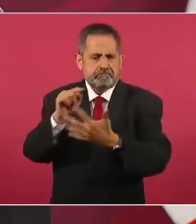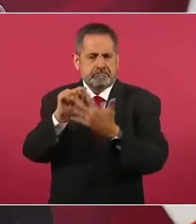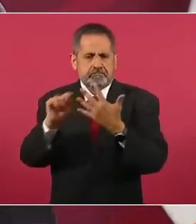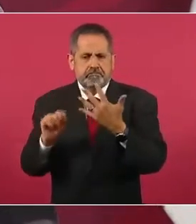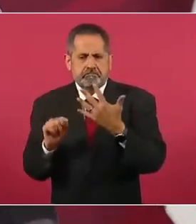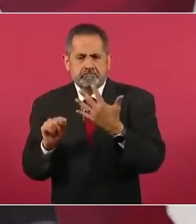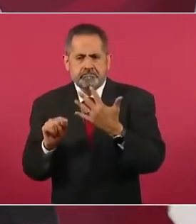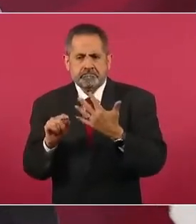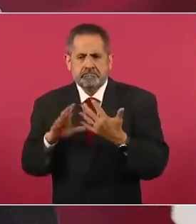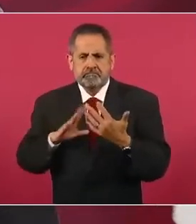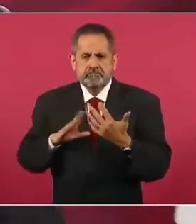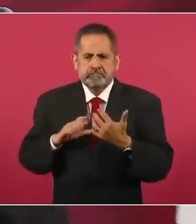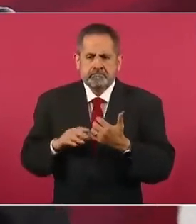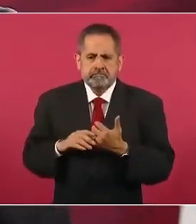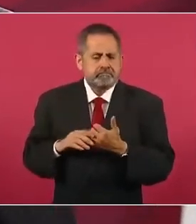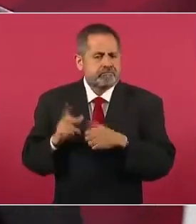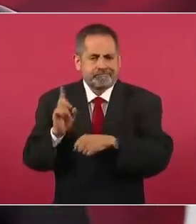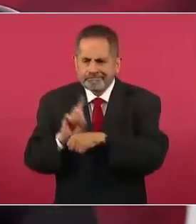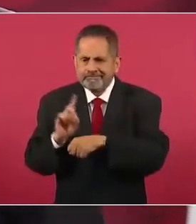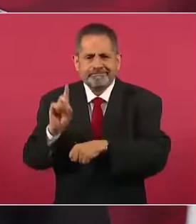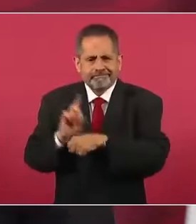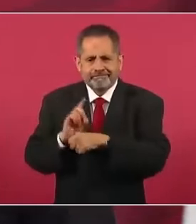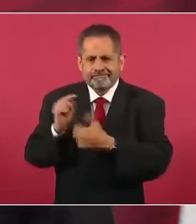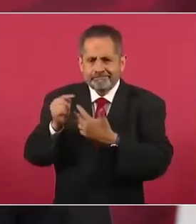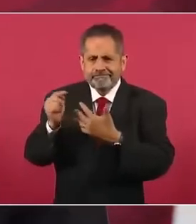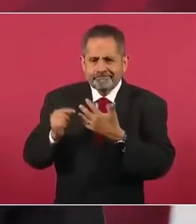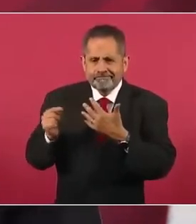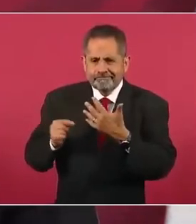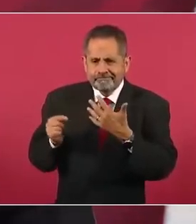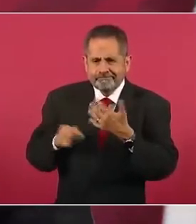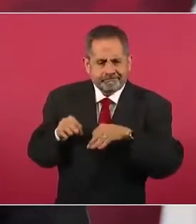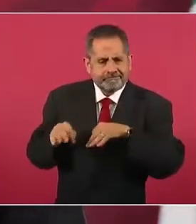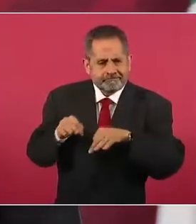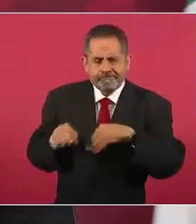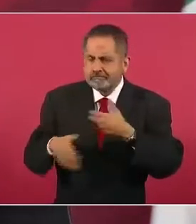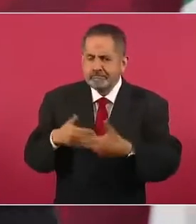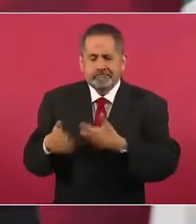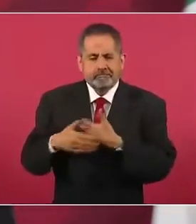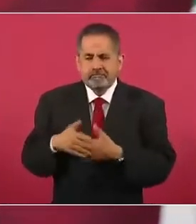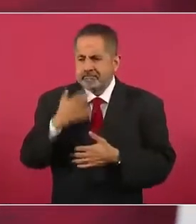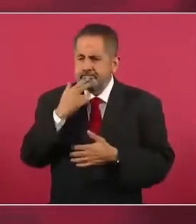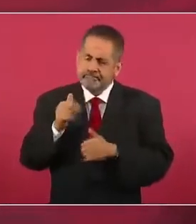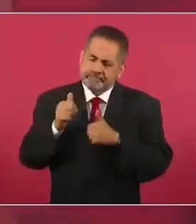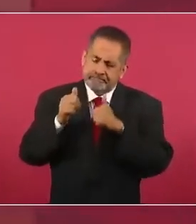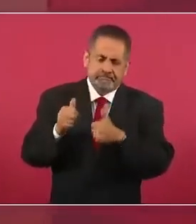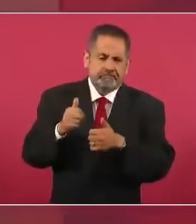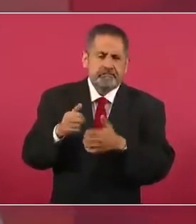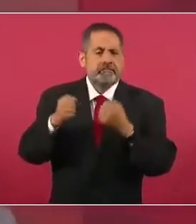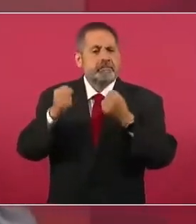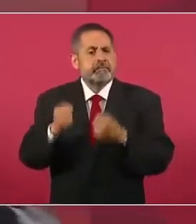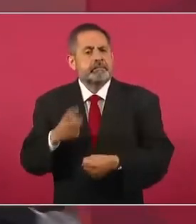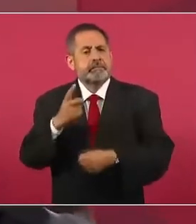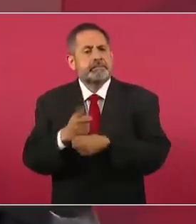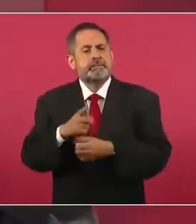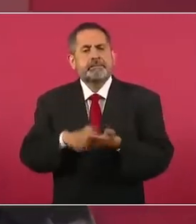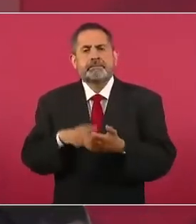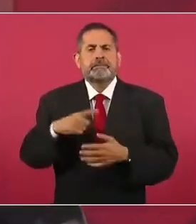Trabajamos todos los días para garantizar la seguridad.